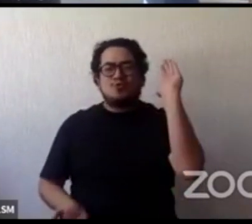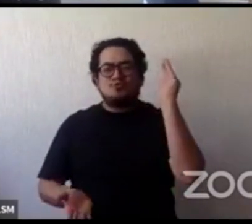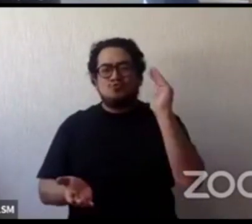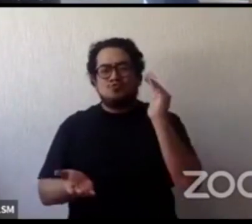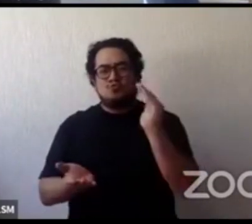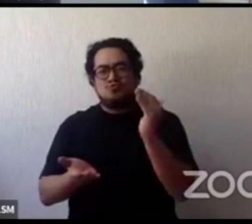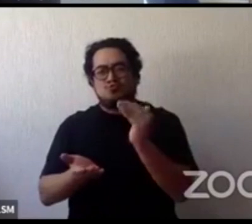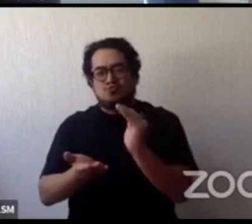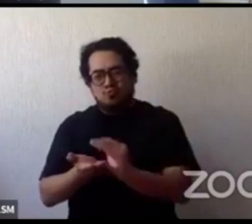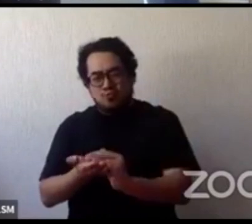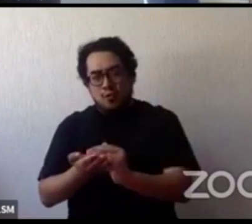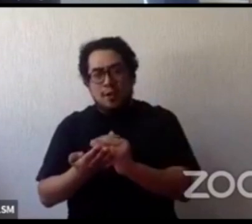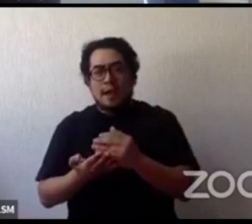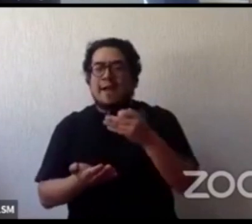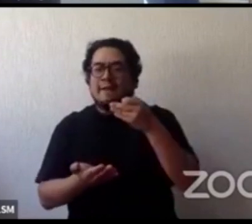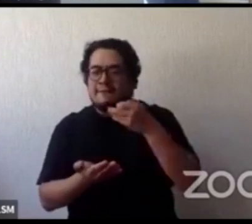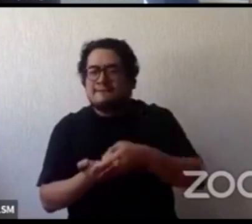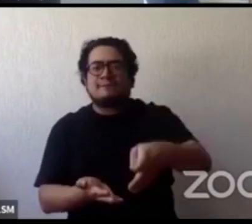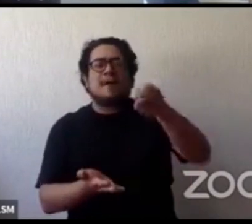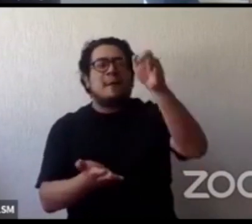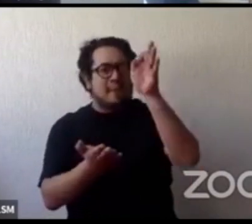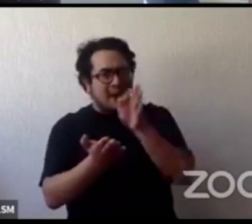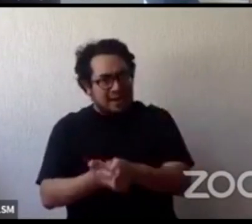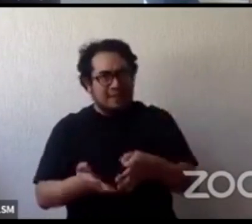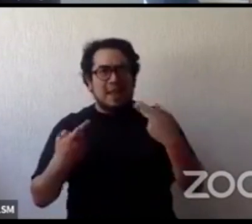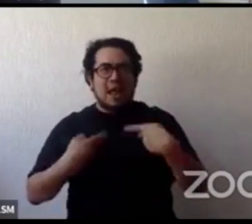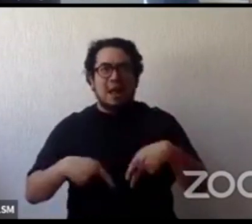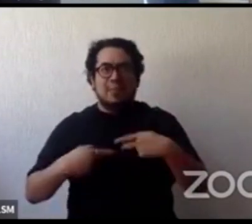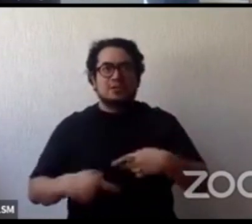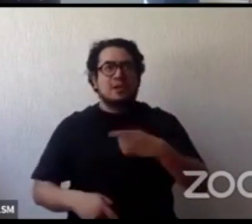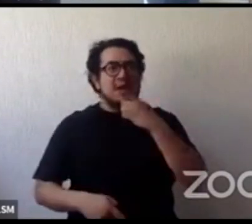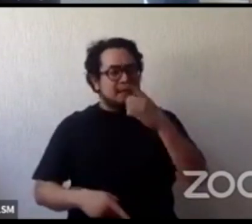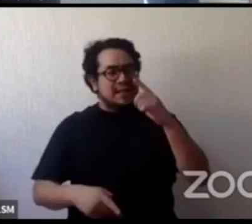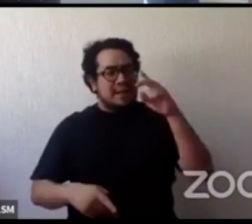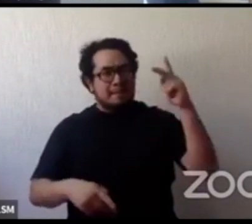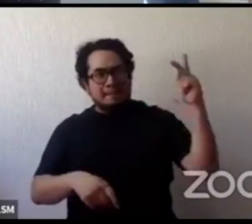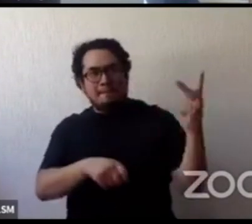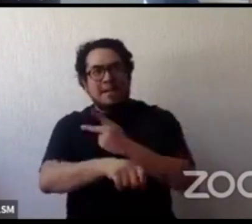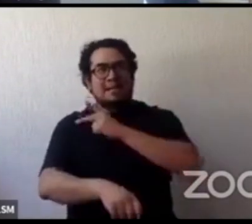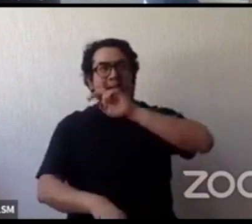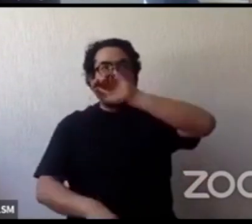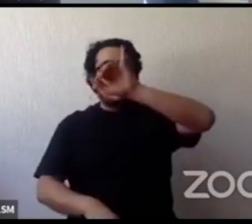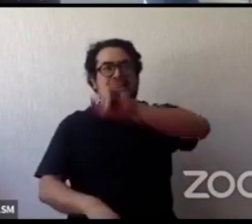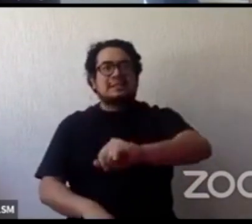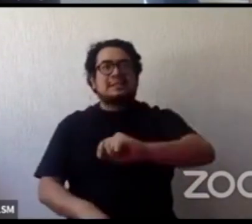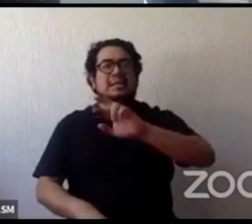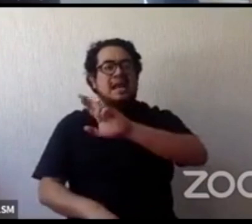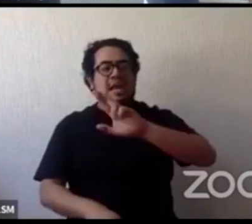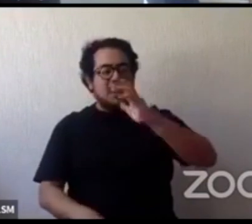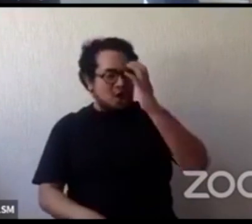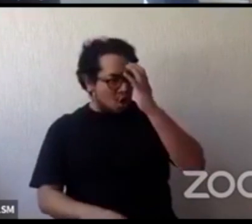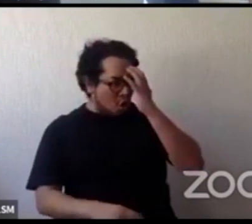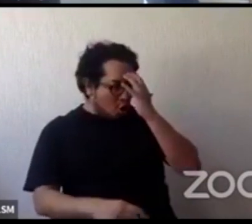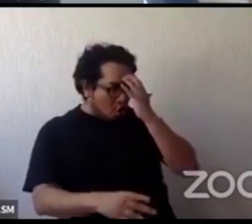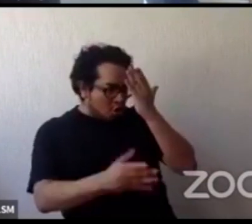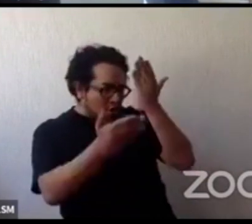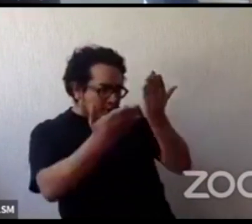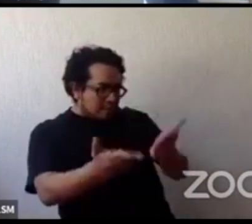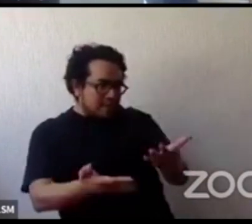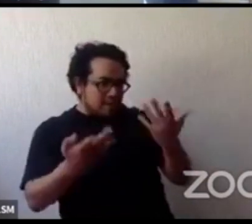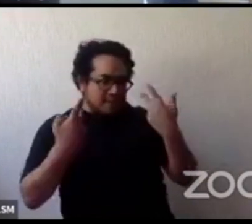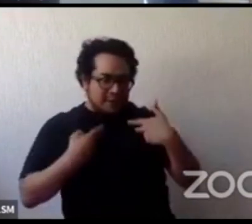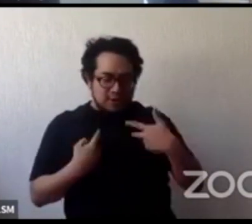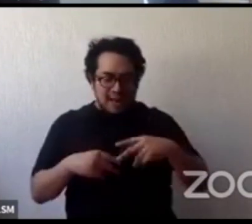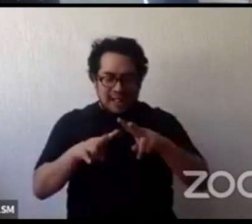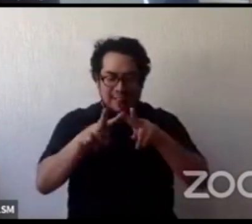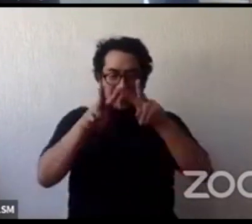víctima que dice que le está ocurriendo es valiente la mamá que reconoce el abuso en sus hijos es valiente el gobierno que pone el tema de